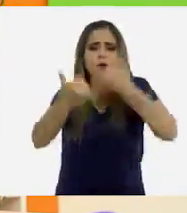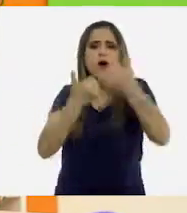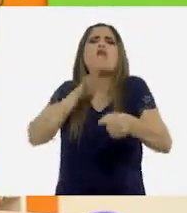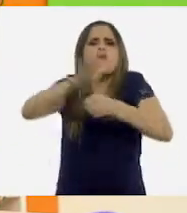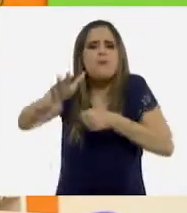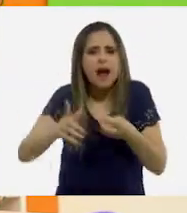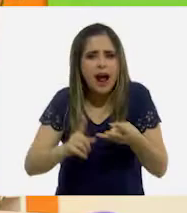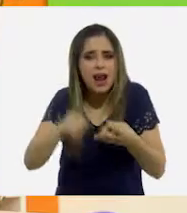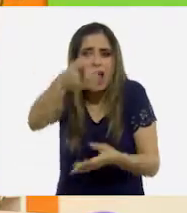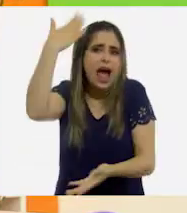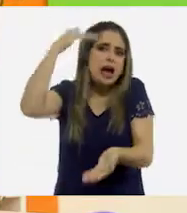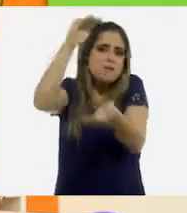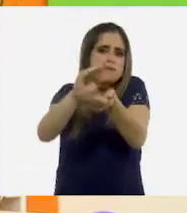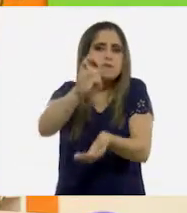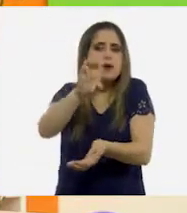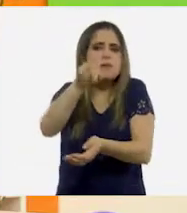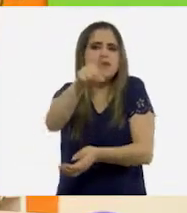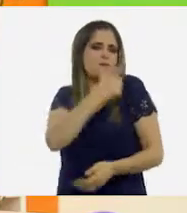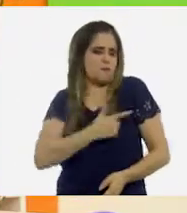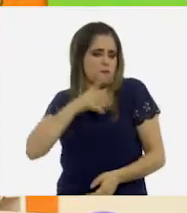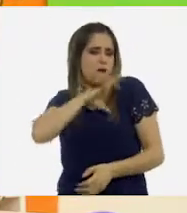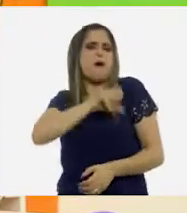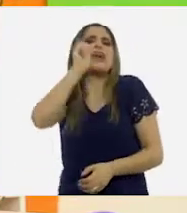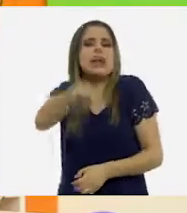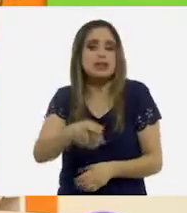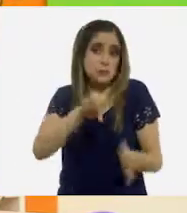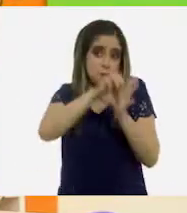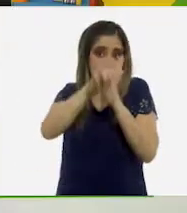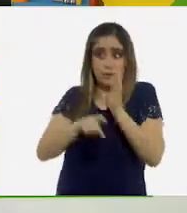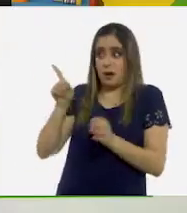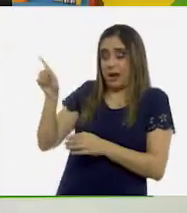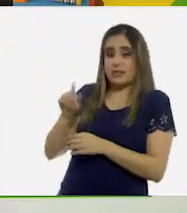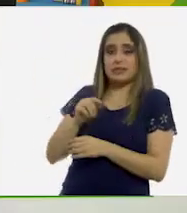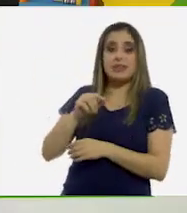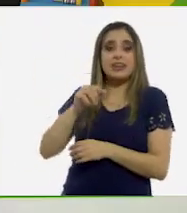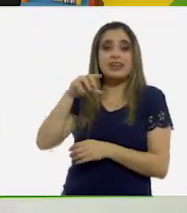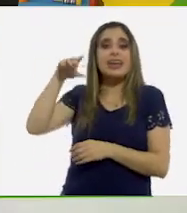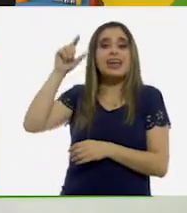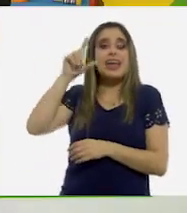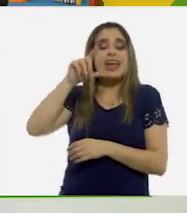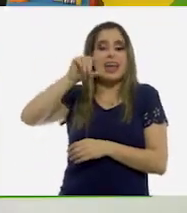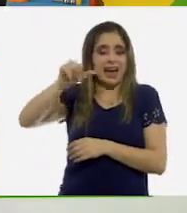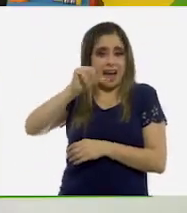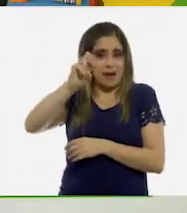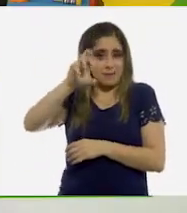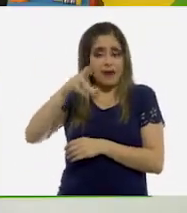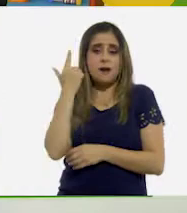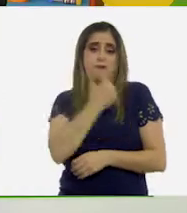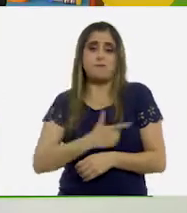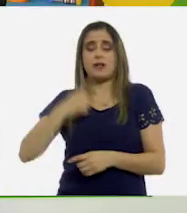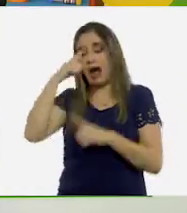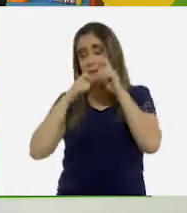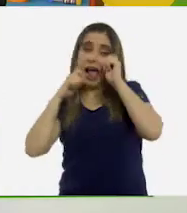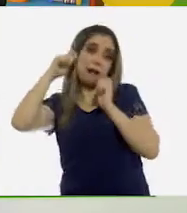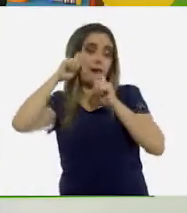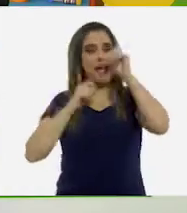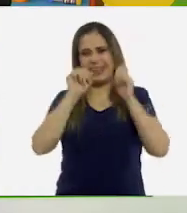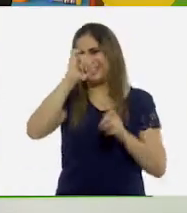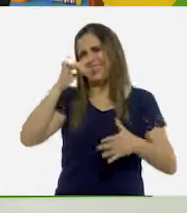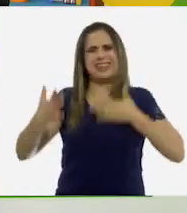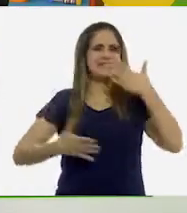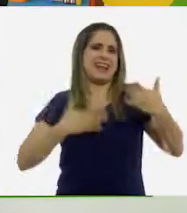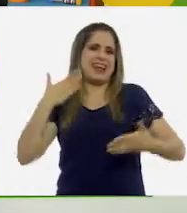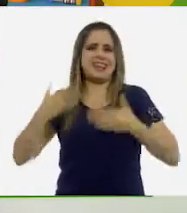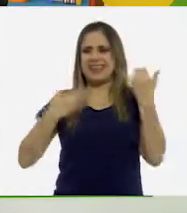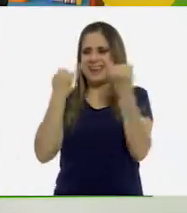bebés, como a Maximiliano que le gustaba hacer caras locas. Sí, claro. Es que es muy divertido hacer caras locas.